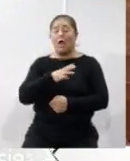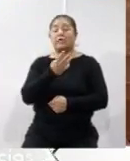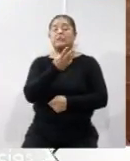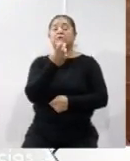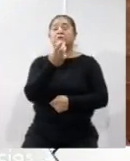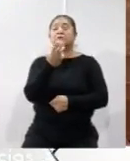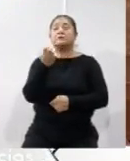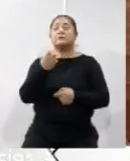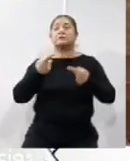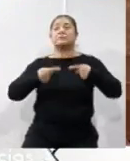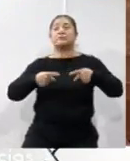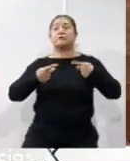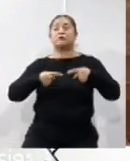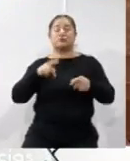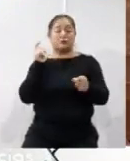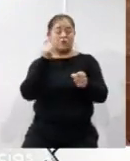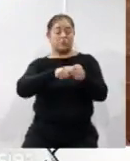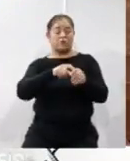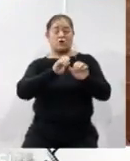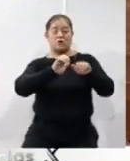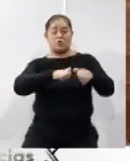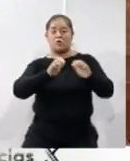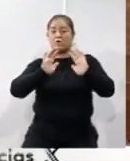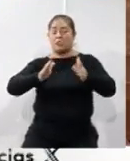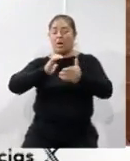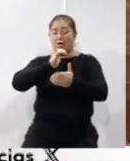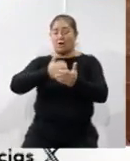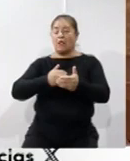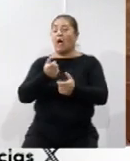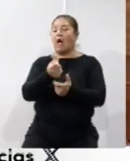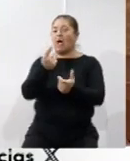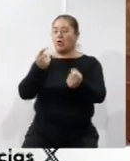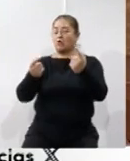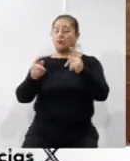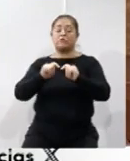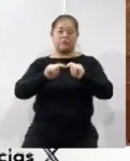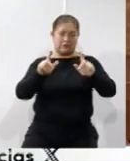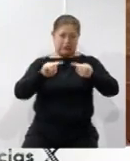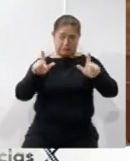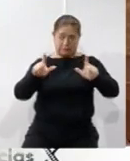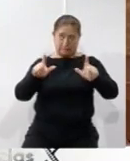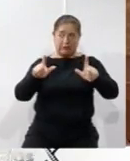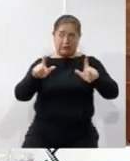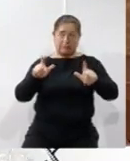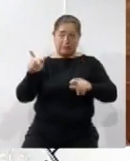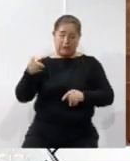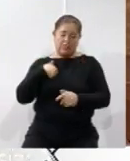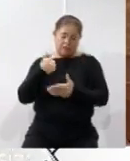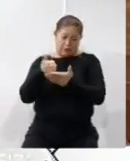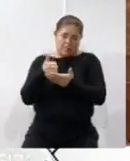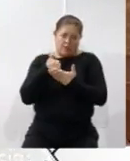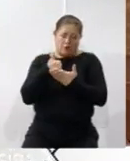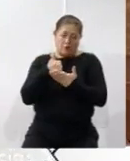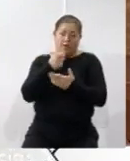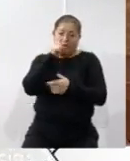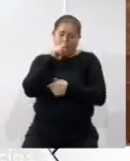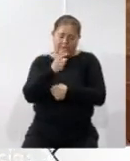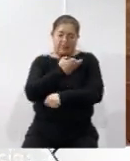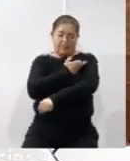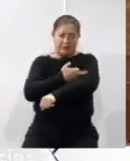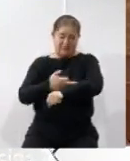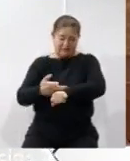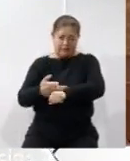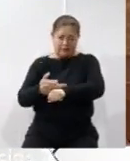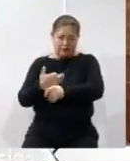personas contratadas, algunos prestando servicios en Tlaxcala, lo cual nos ayuda y también ayuda a las familias